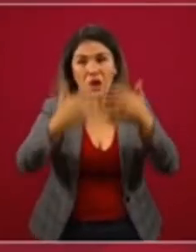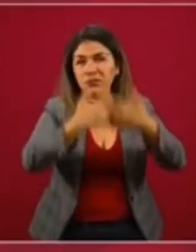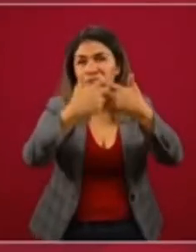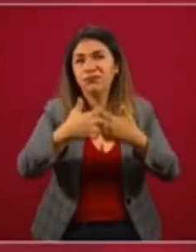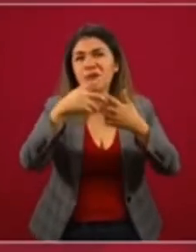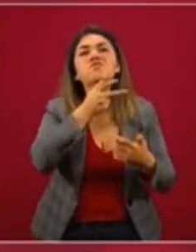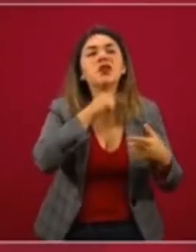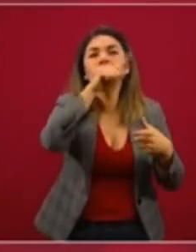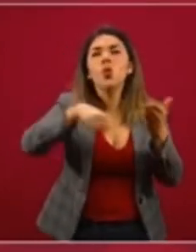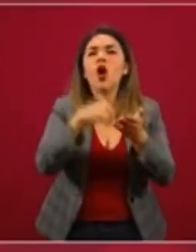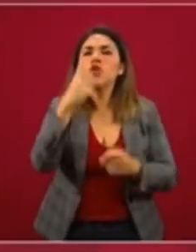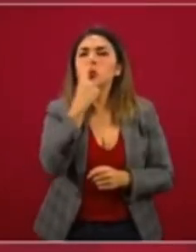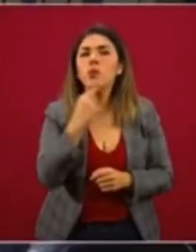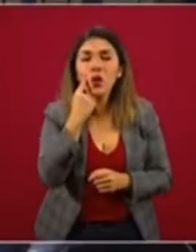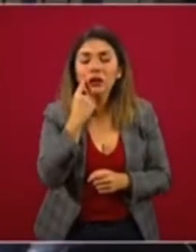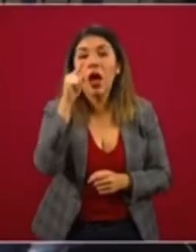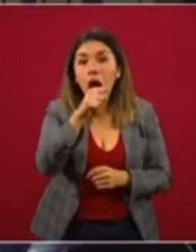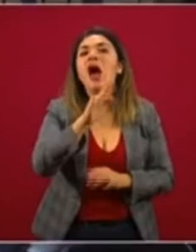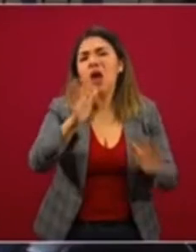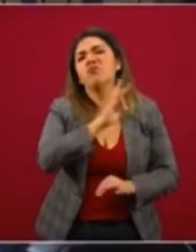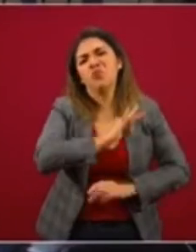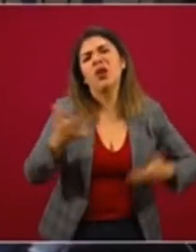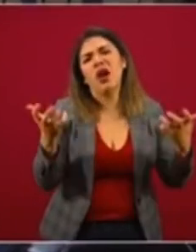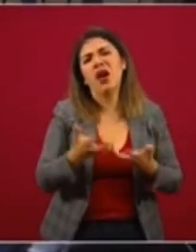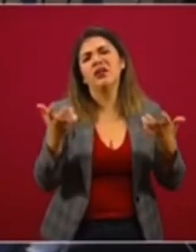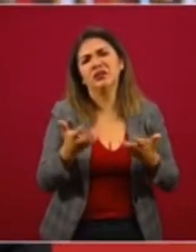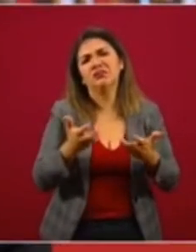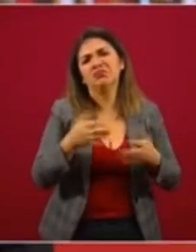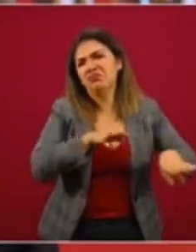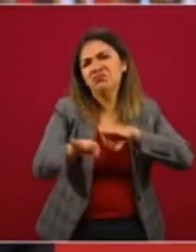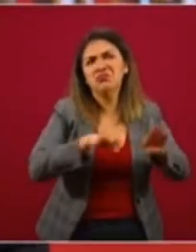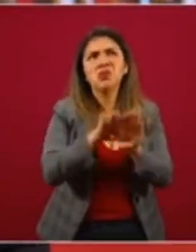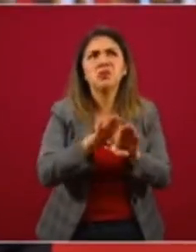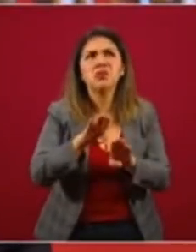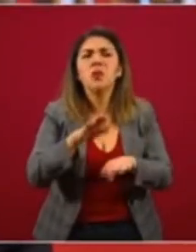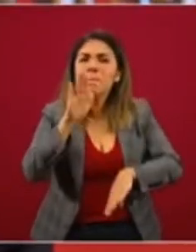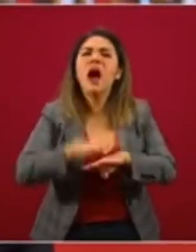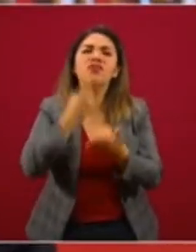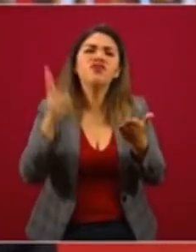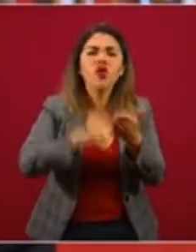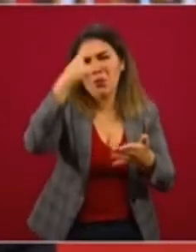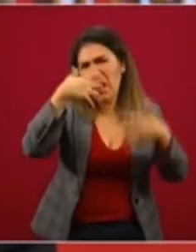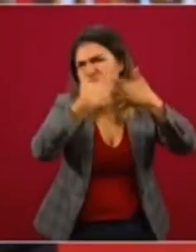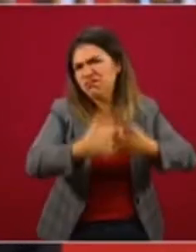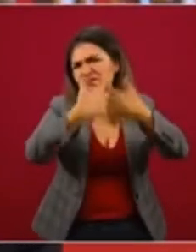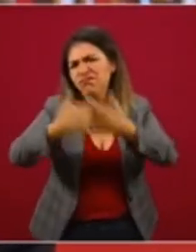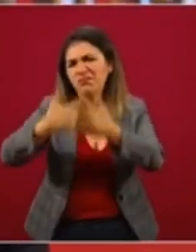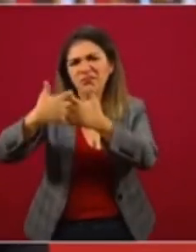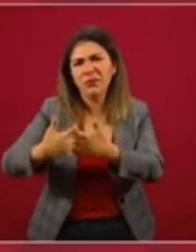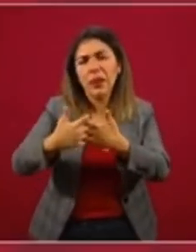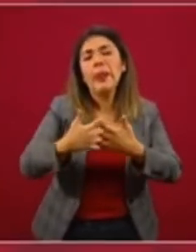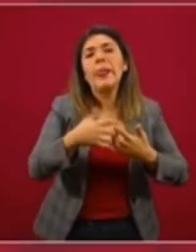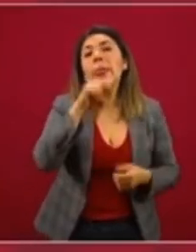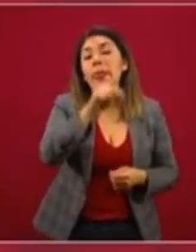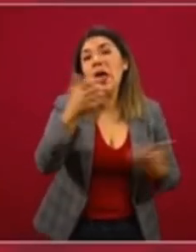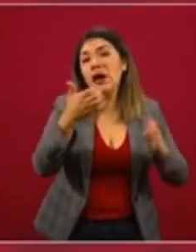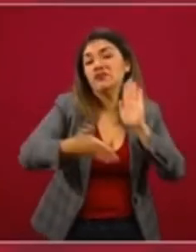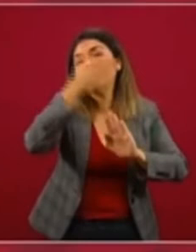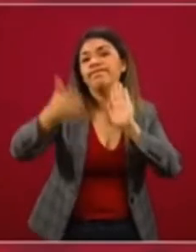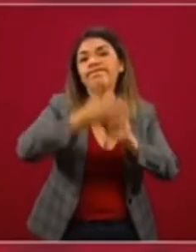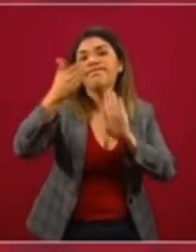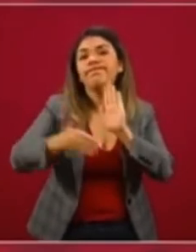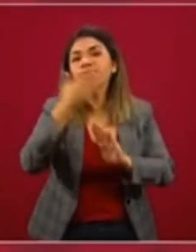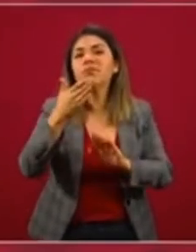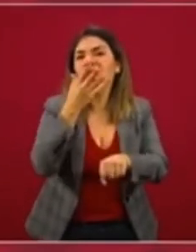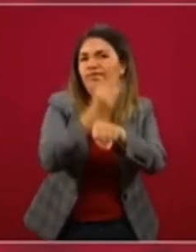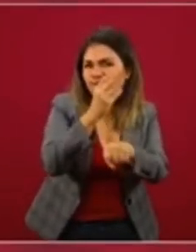refinería de Dos Bocas y ya vamos a tener capacidad con un tren adicional de refinación que vamos a construir o